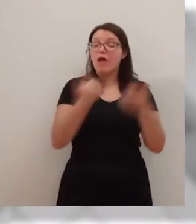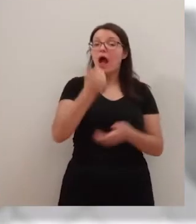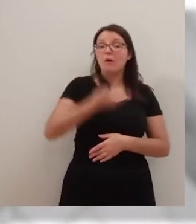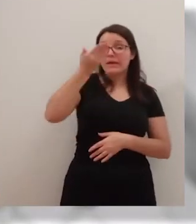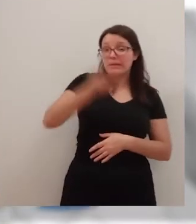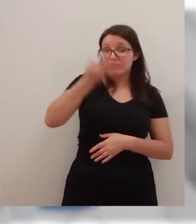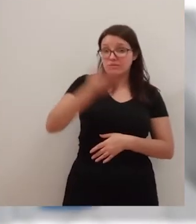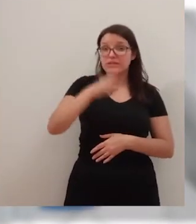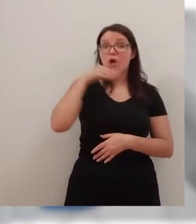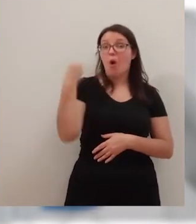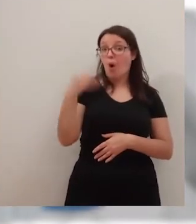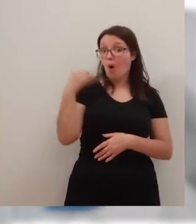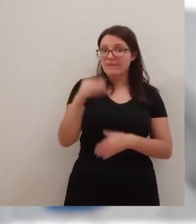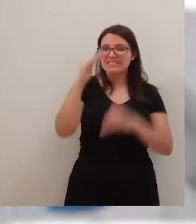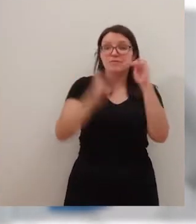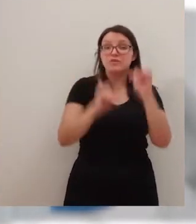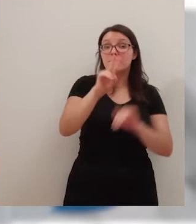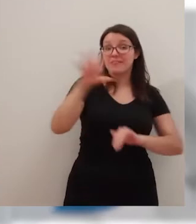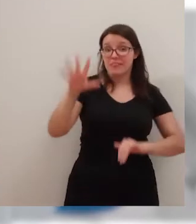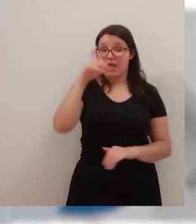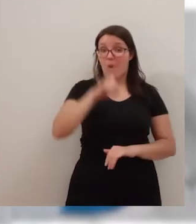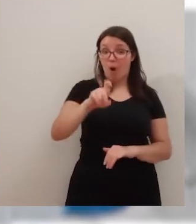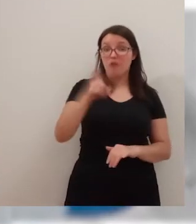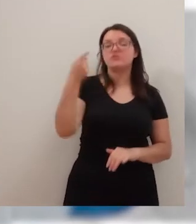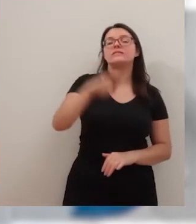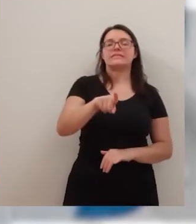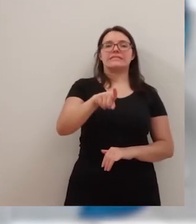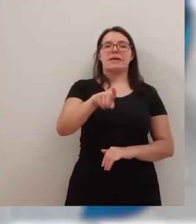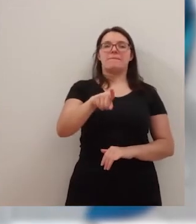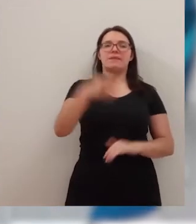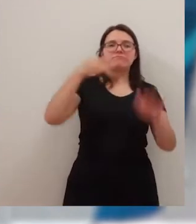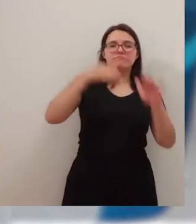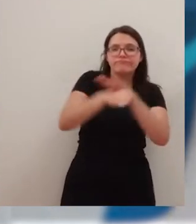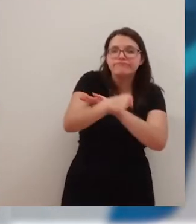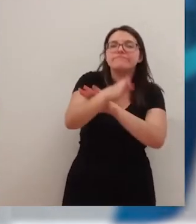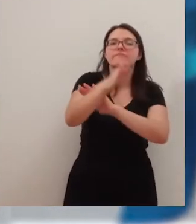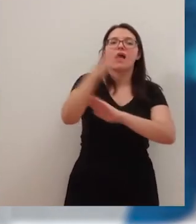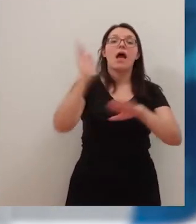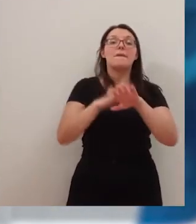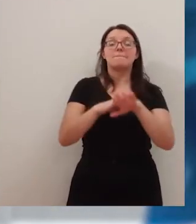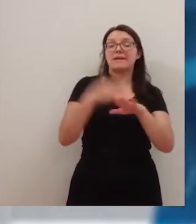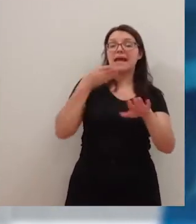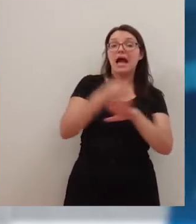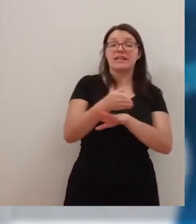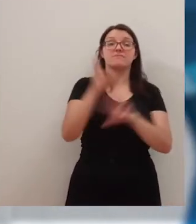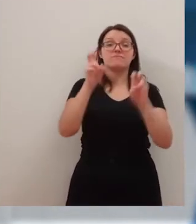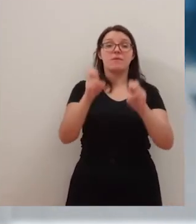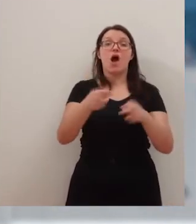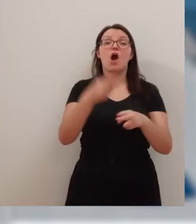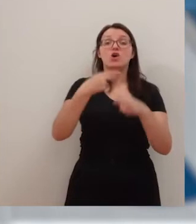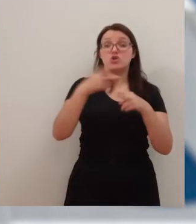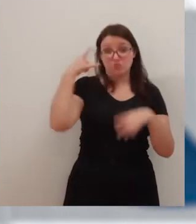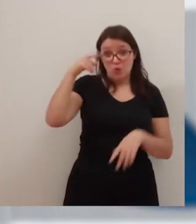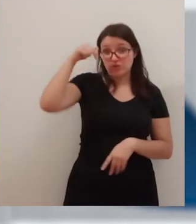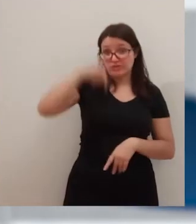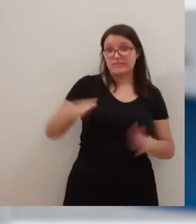los jóvenes este año, menores de 25 años, van a tener también esa entrada reducida para poder asistir a los toros, estos